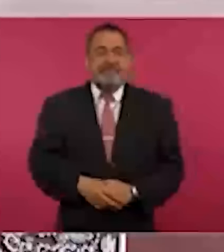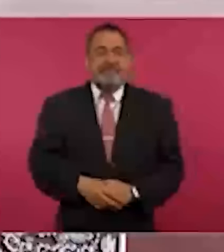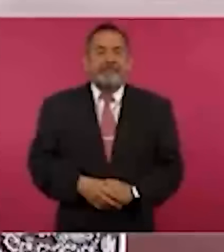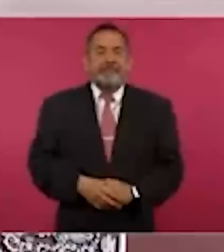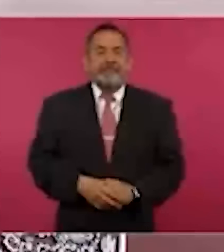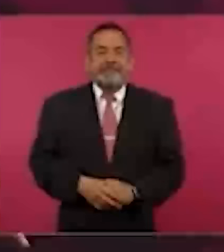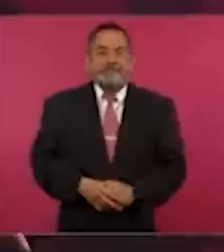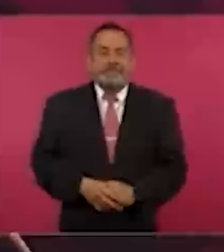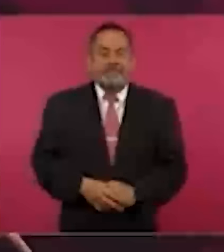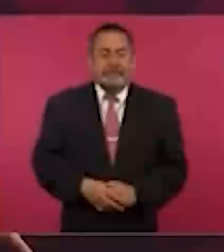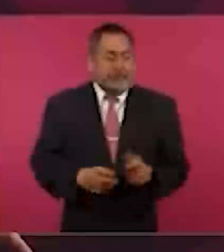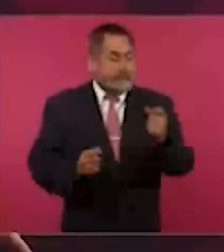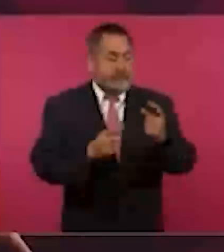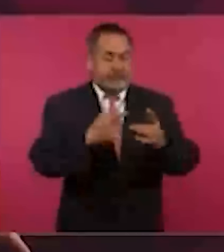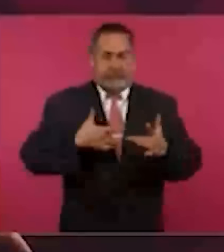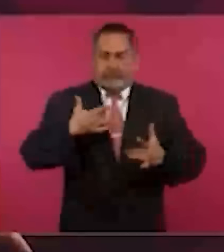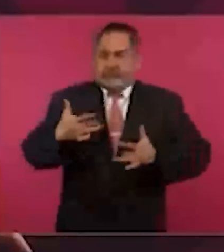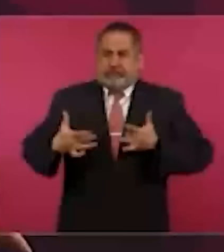Hay unos que se excitan.